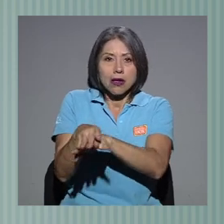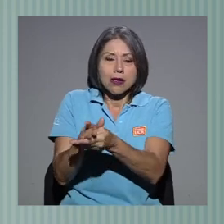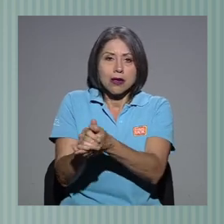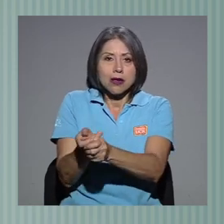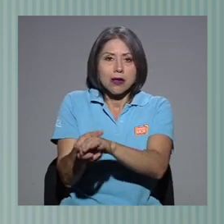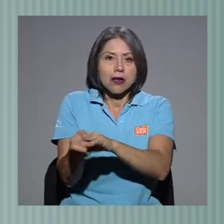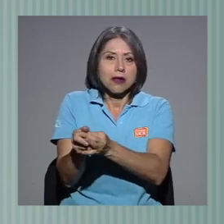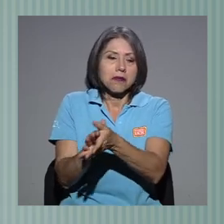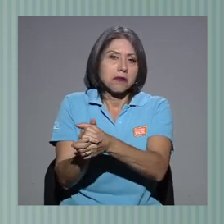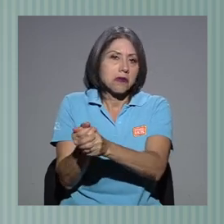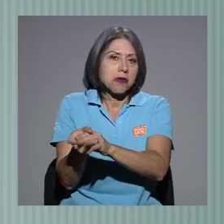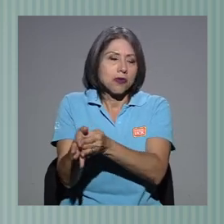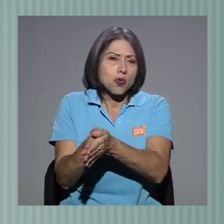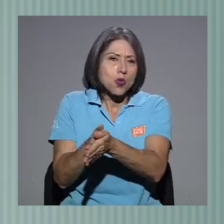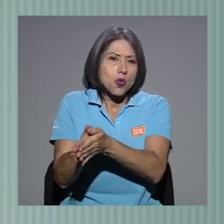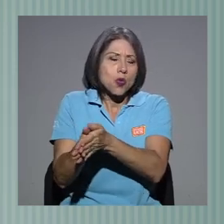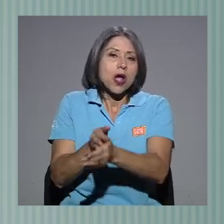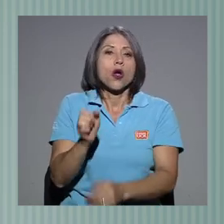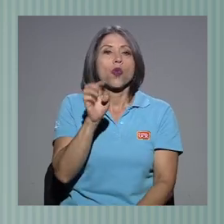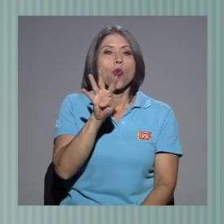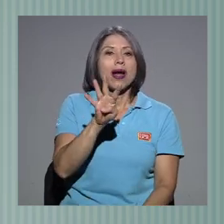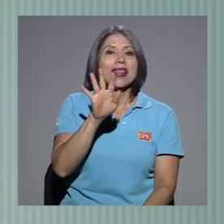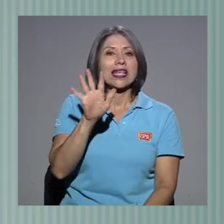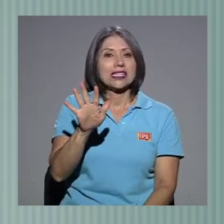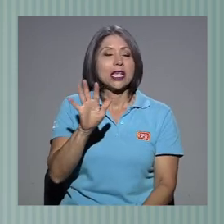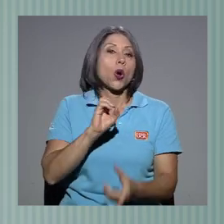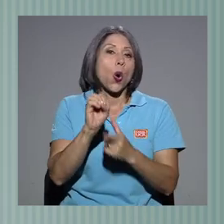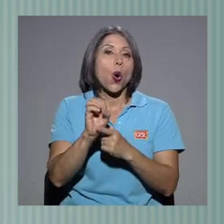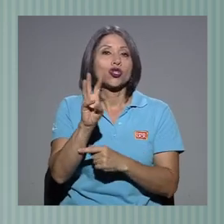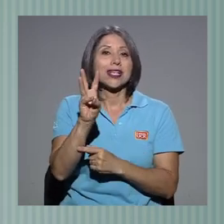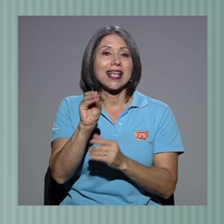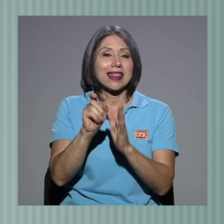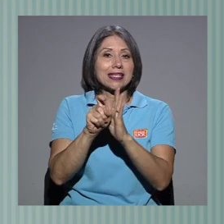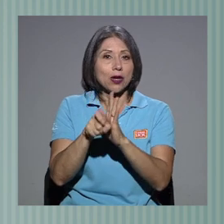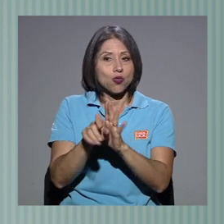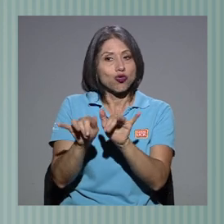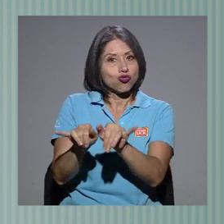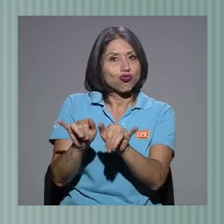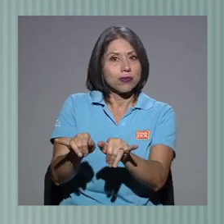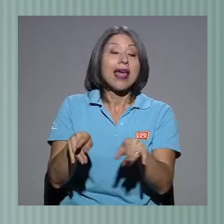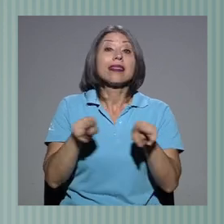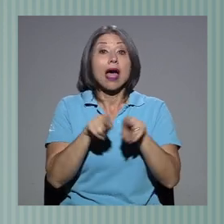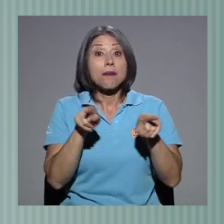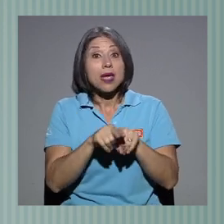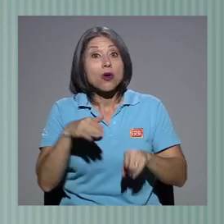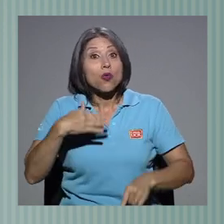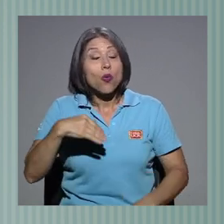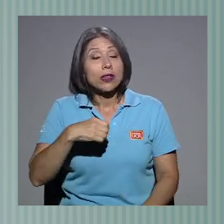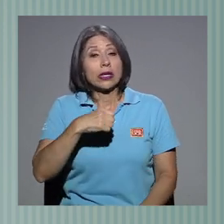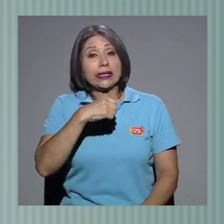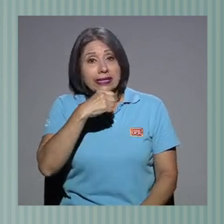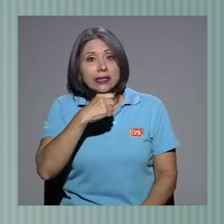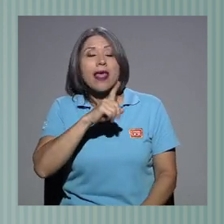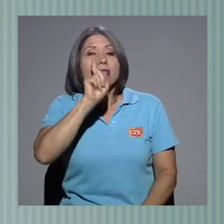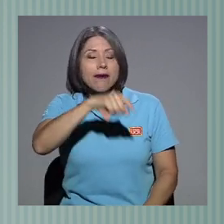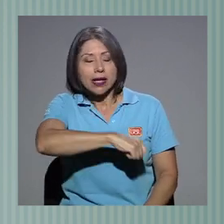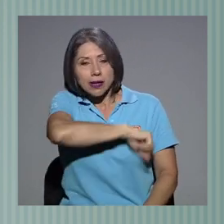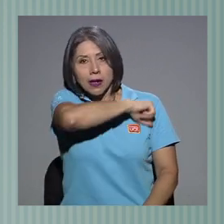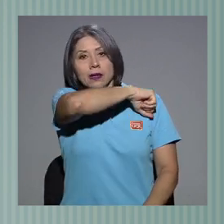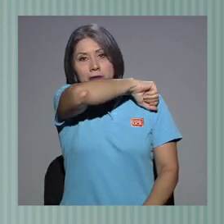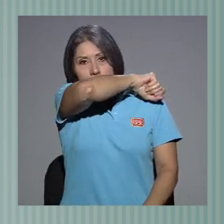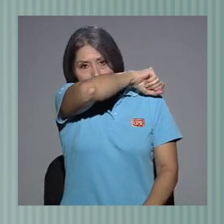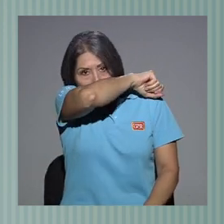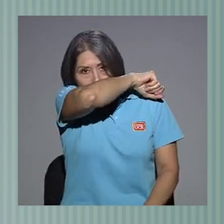menciona siempre con bastante jabón. Y luego también tener los protocolos al estornudo, ¿verdad? Al estornudar para que no estas